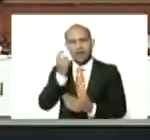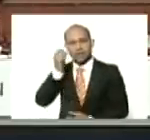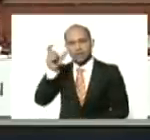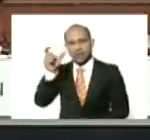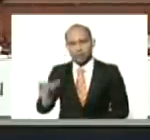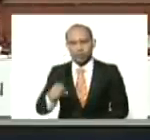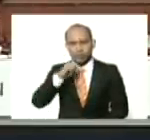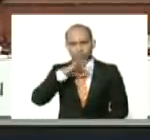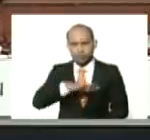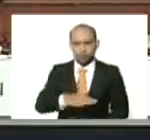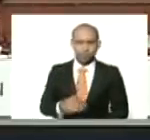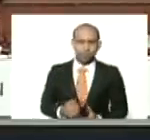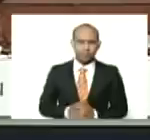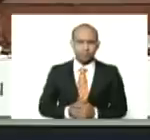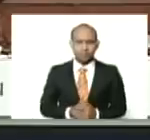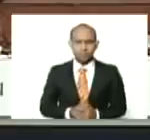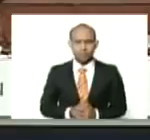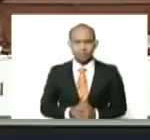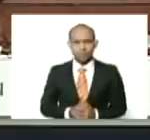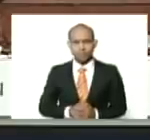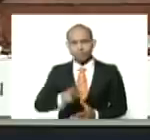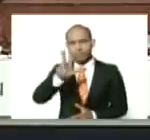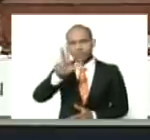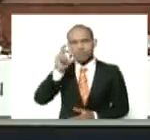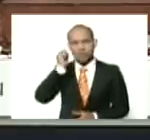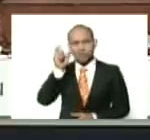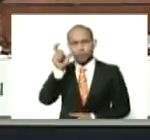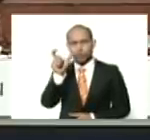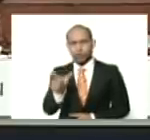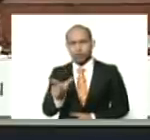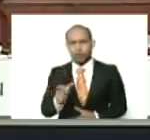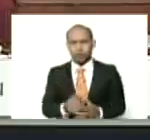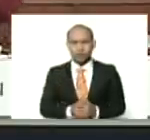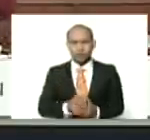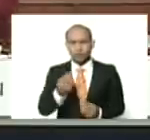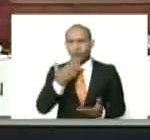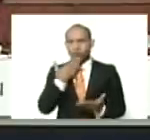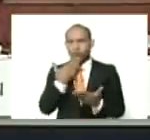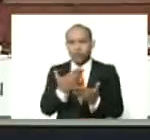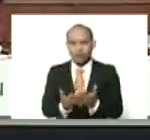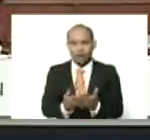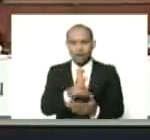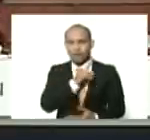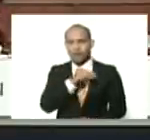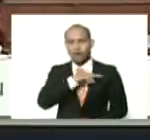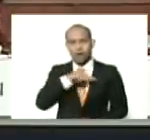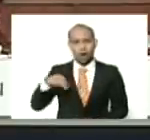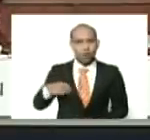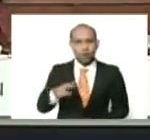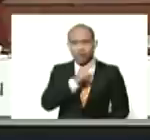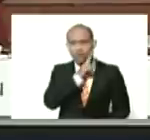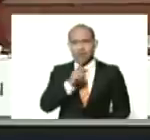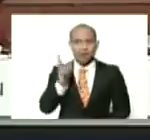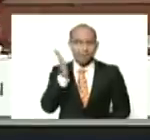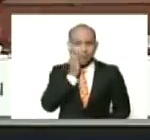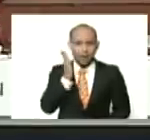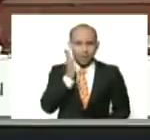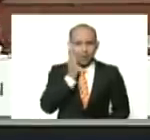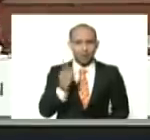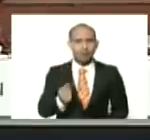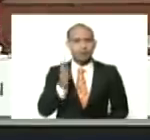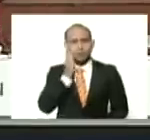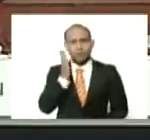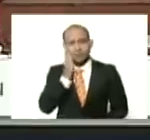a Nadechia Kurskaya, y a Rosa Luxemburgo, gracias, a nuestras madres, madres, del